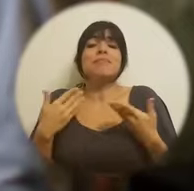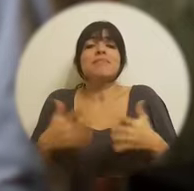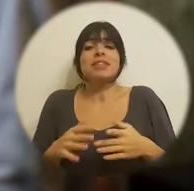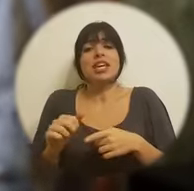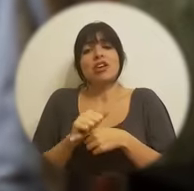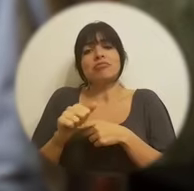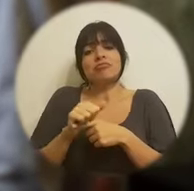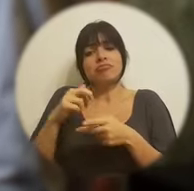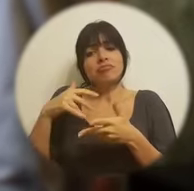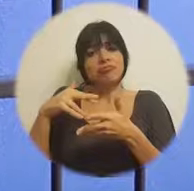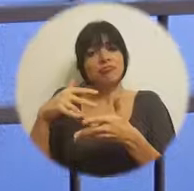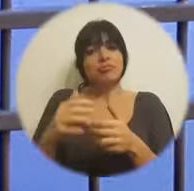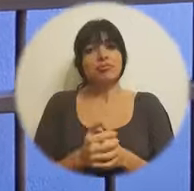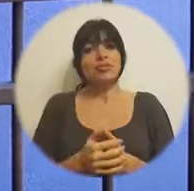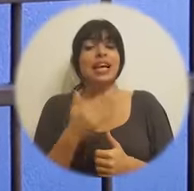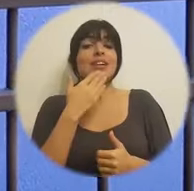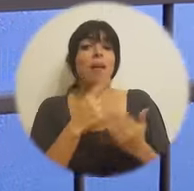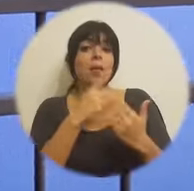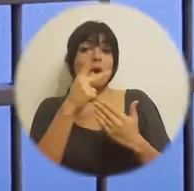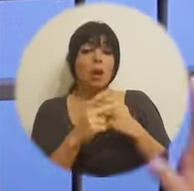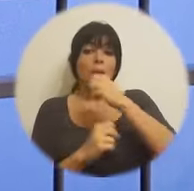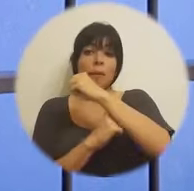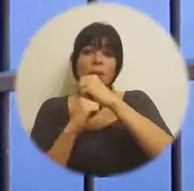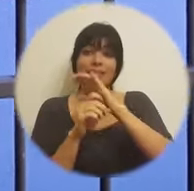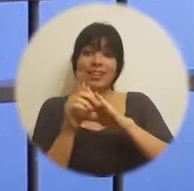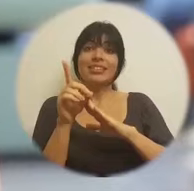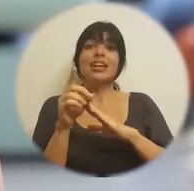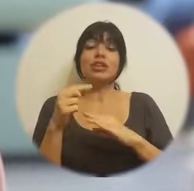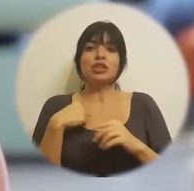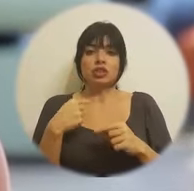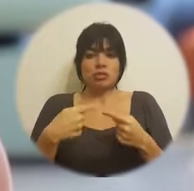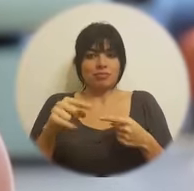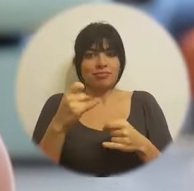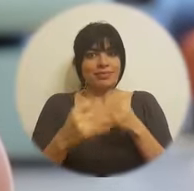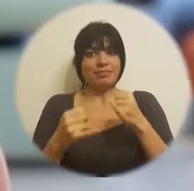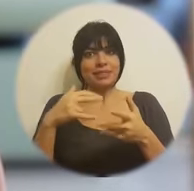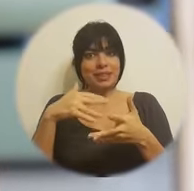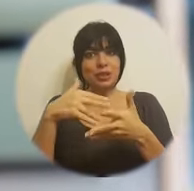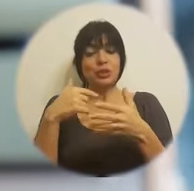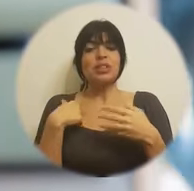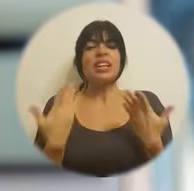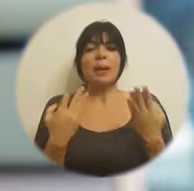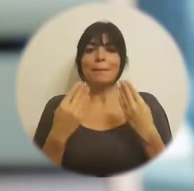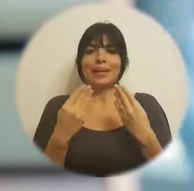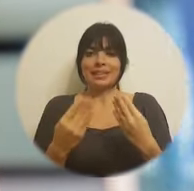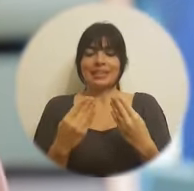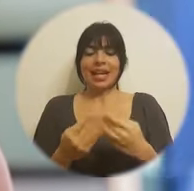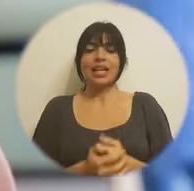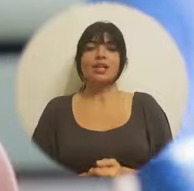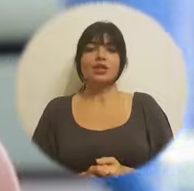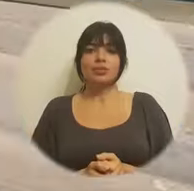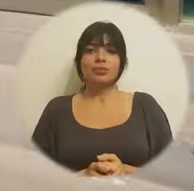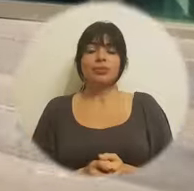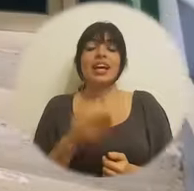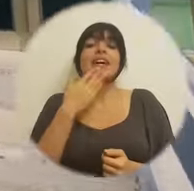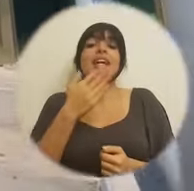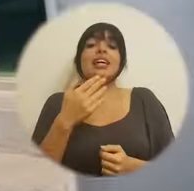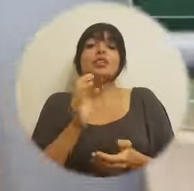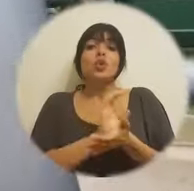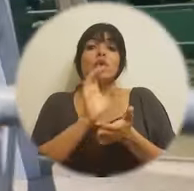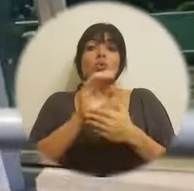mis hijos se están capacitando. Gracias al programa Puente al Desarrollo estoy terminando de estudiar, sacando mi bachillerato.